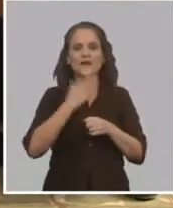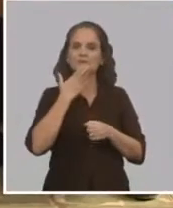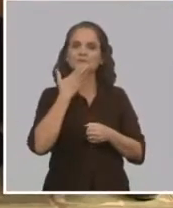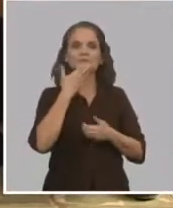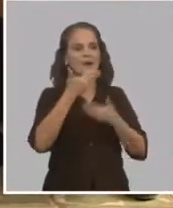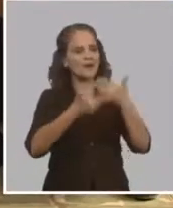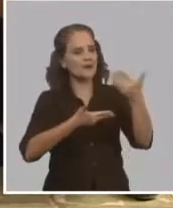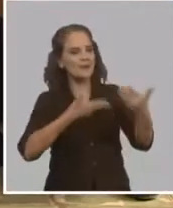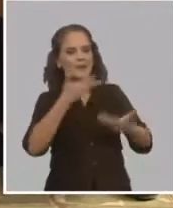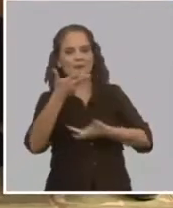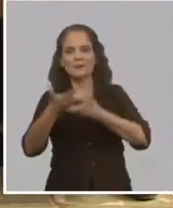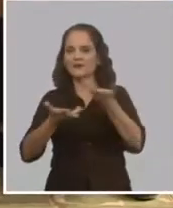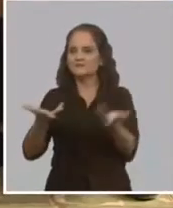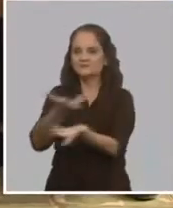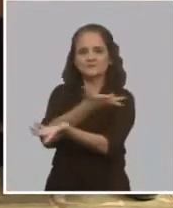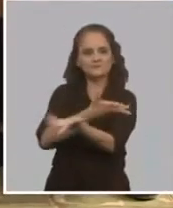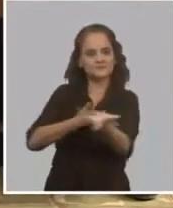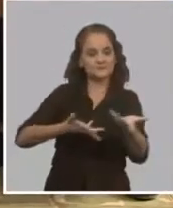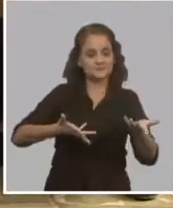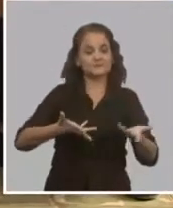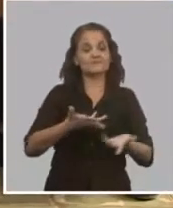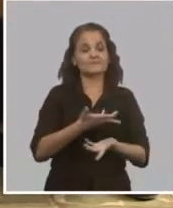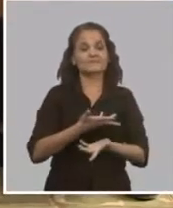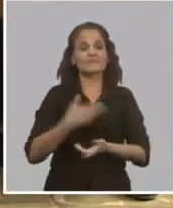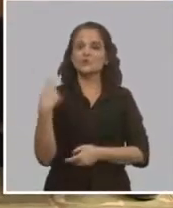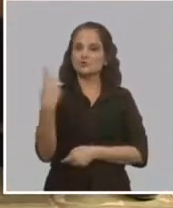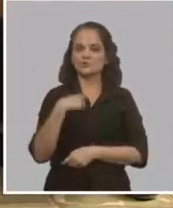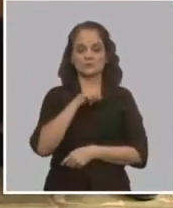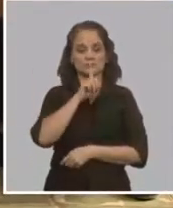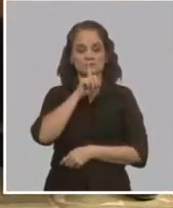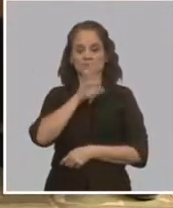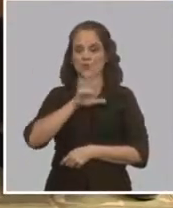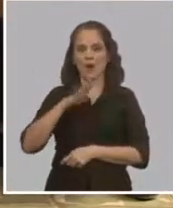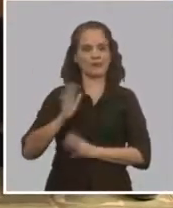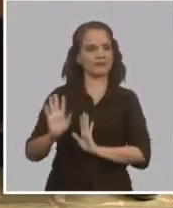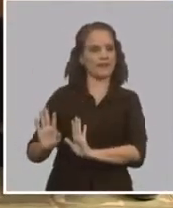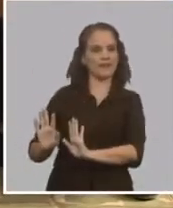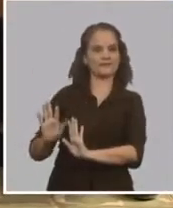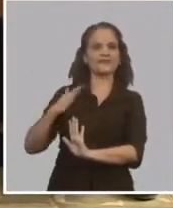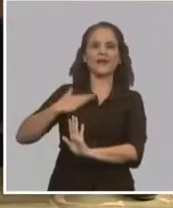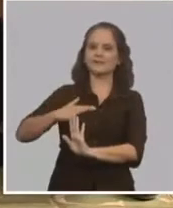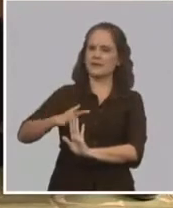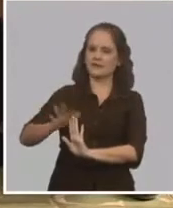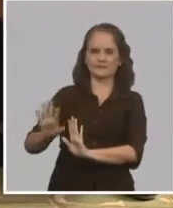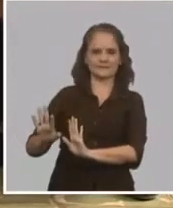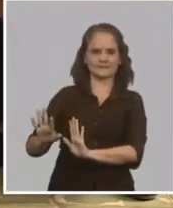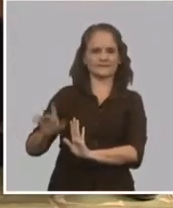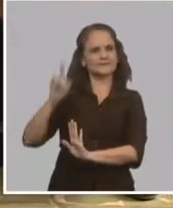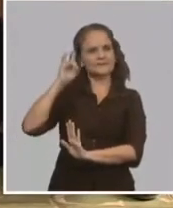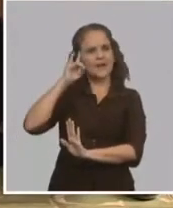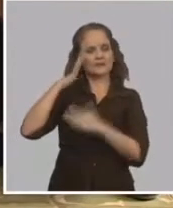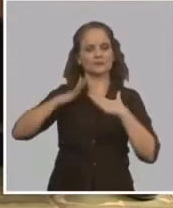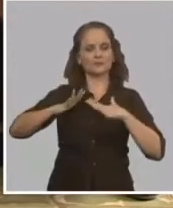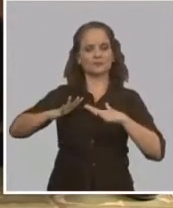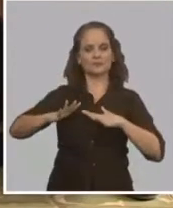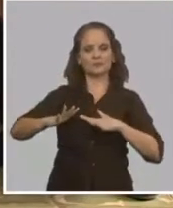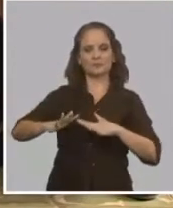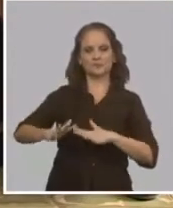a relacionarse. Si no, por eso hacemos silencio, hasta que él puede